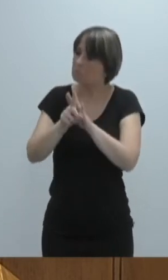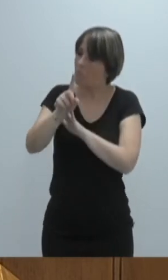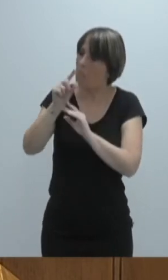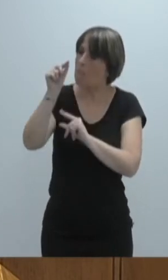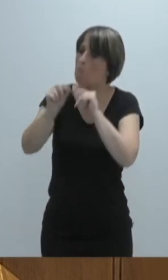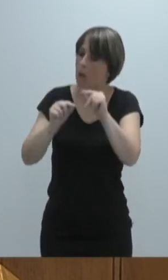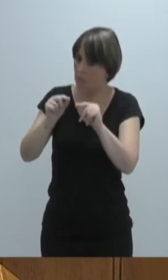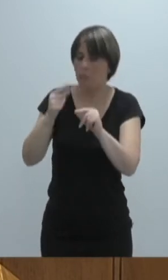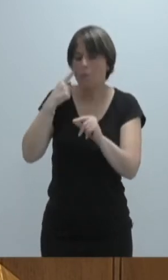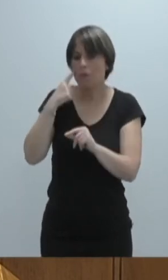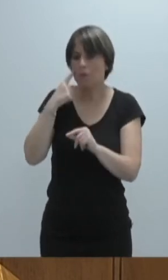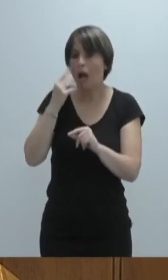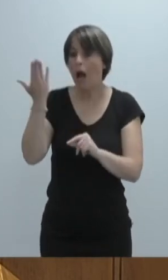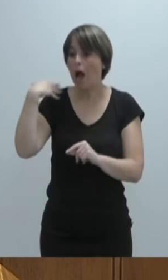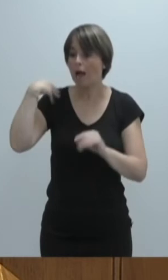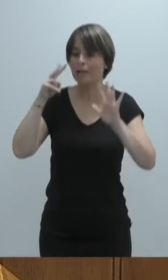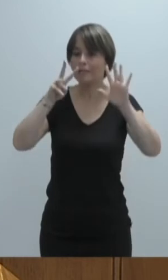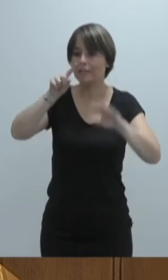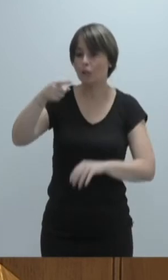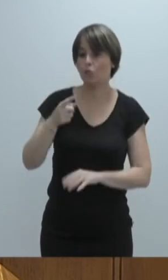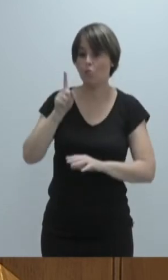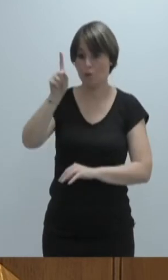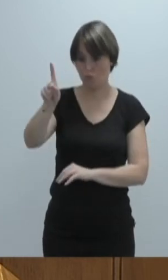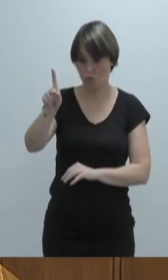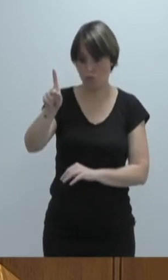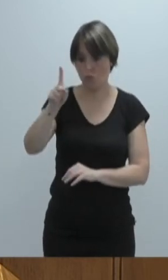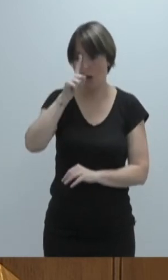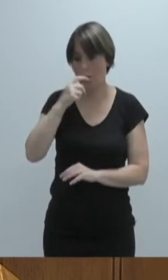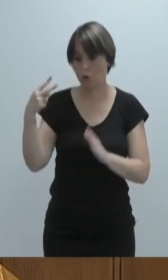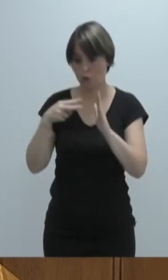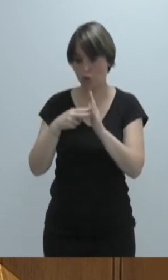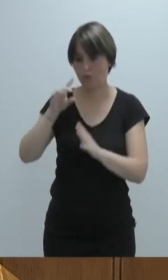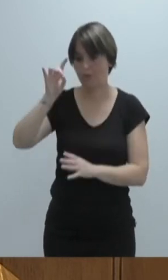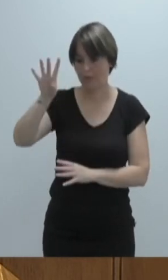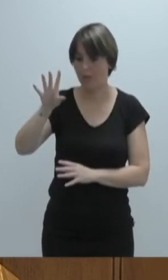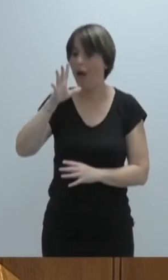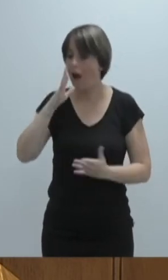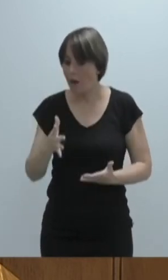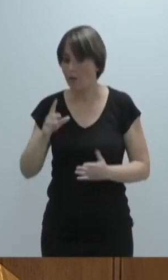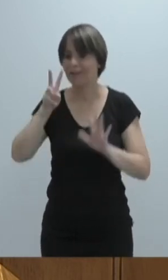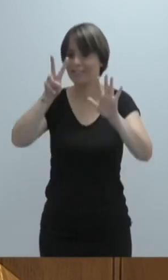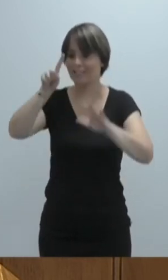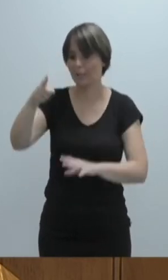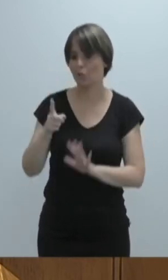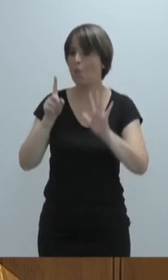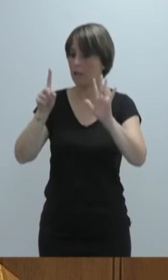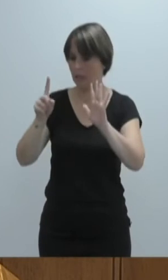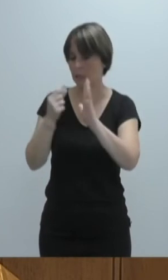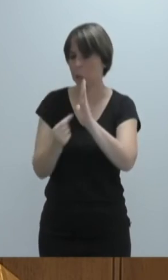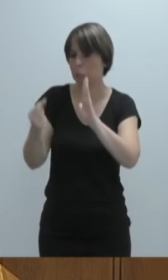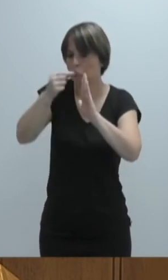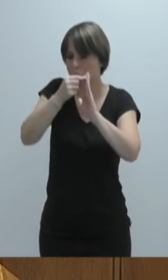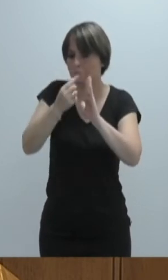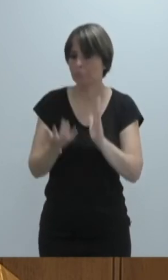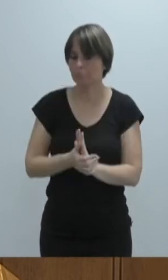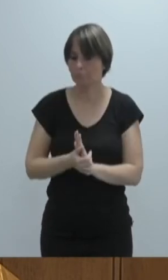Era el 7,1 sobre 10 en el año 2014 y ahora es el 7,6. Notable. Esto es también